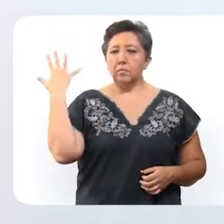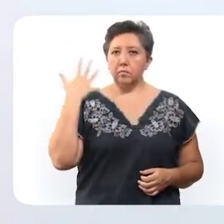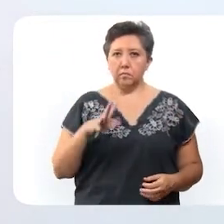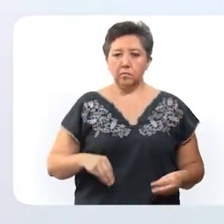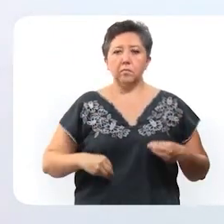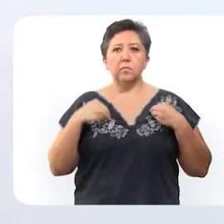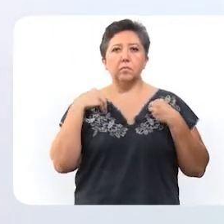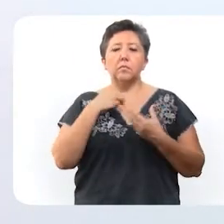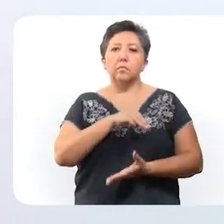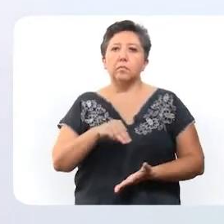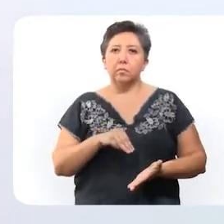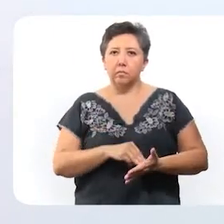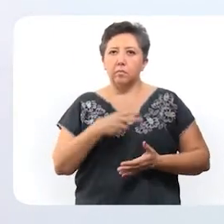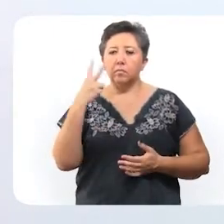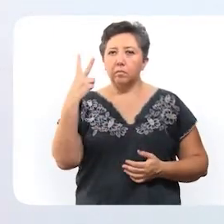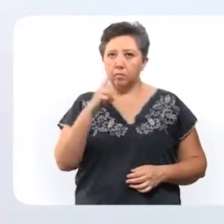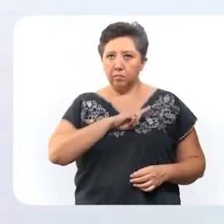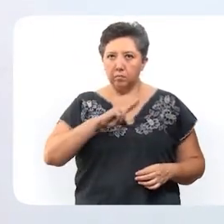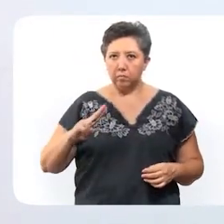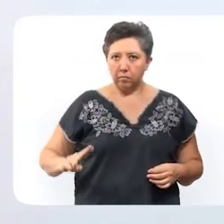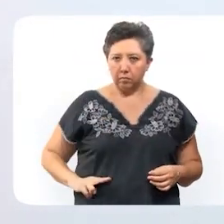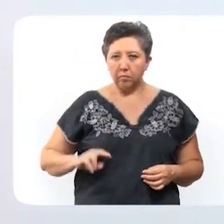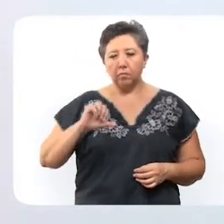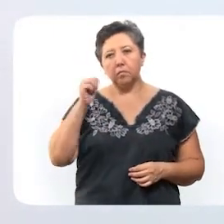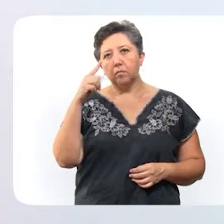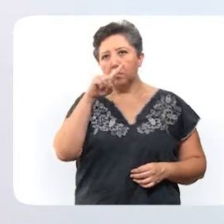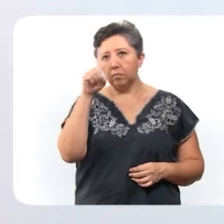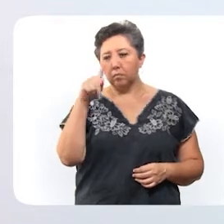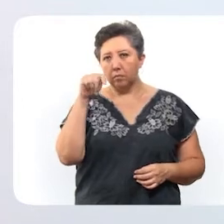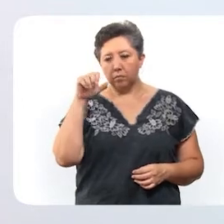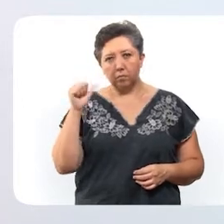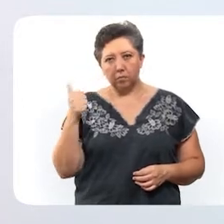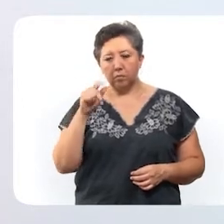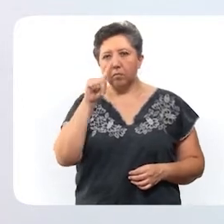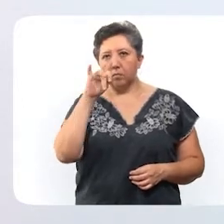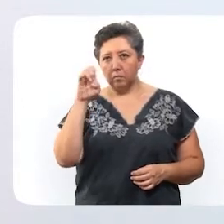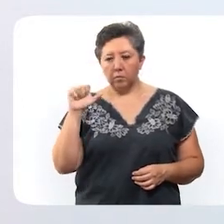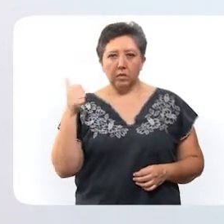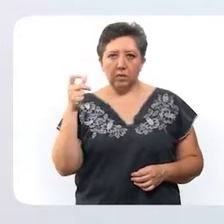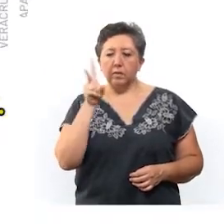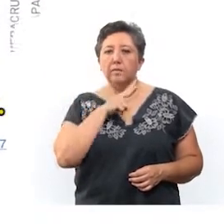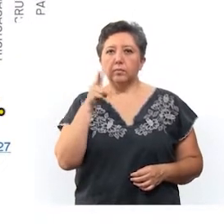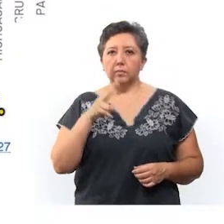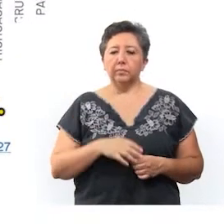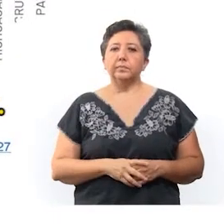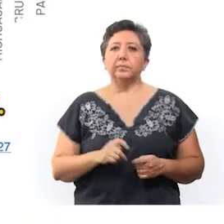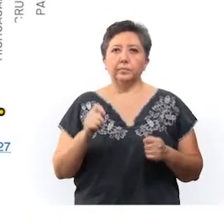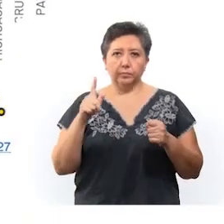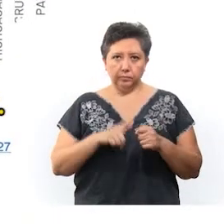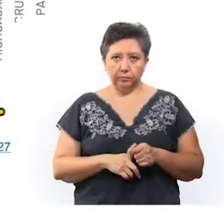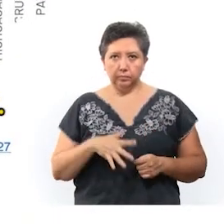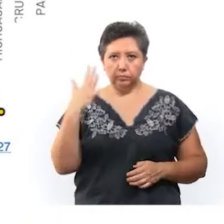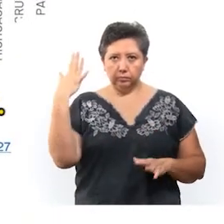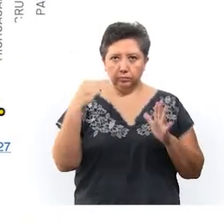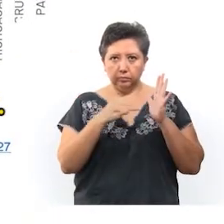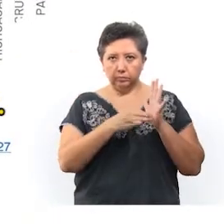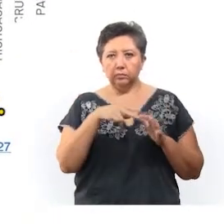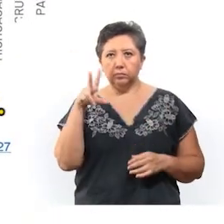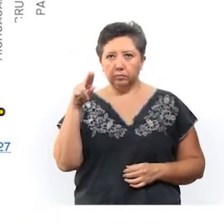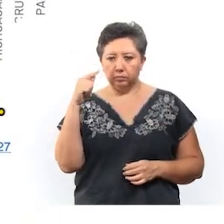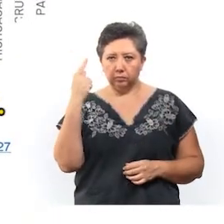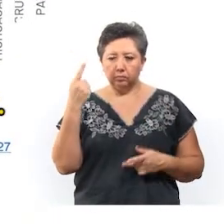residían en Mérida, 2 en Humán, 1 en CITAS, 1 en TICUL y 1 en Valladolid. En total son 5